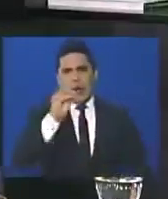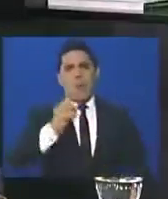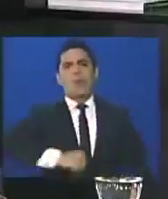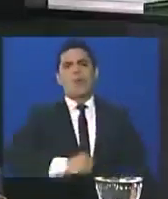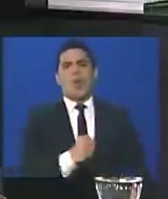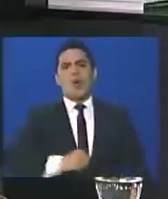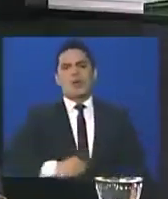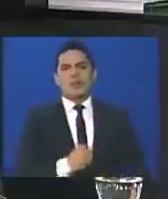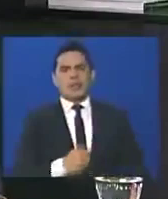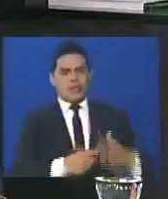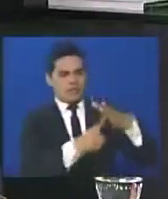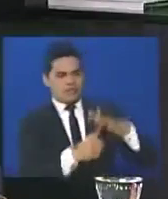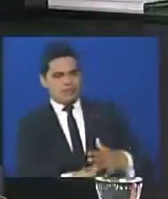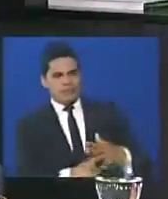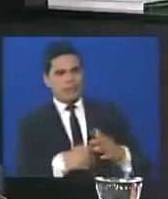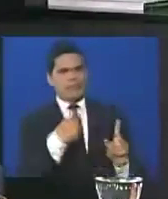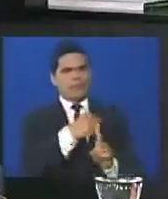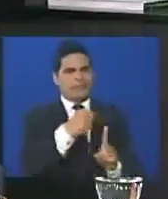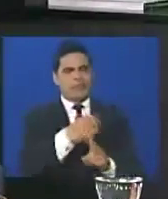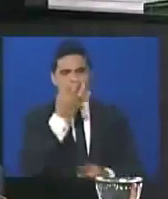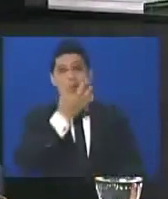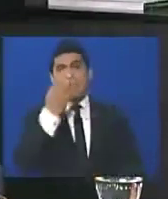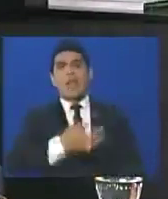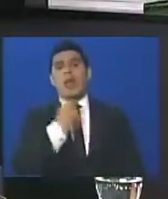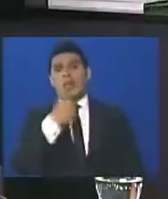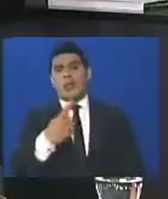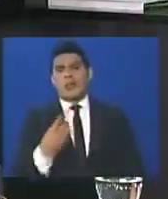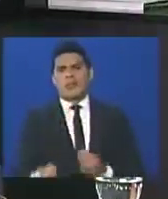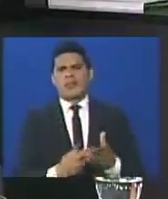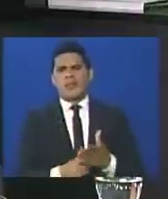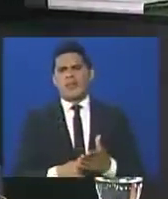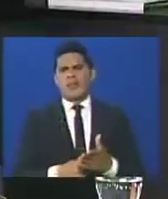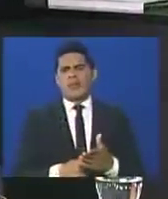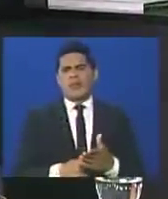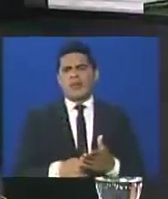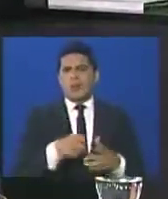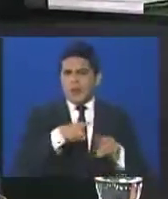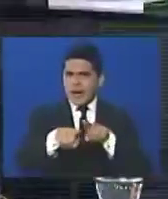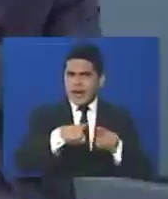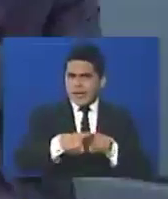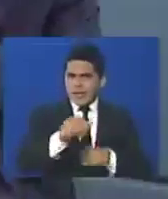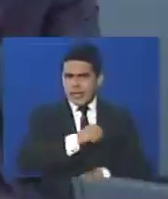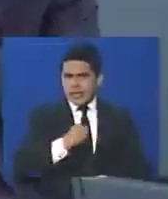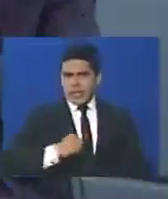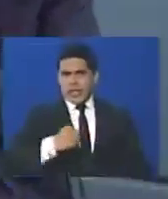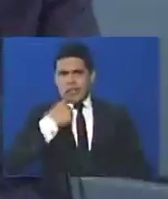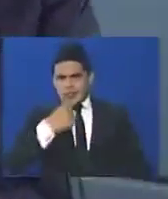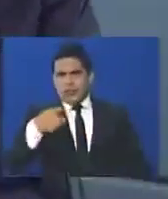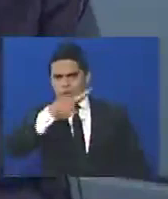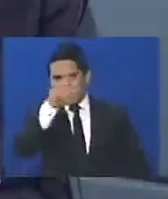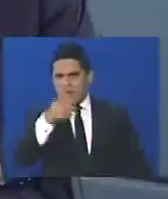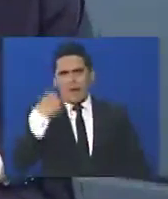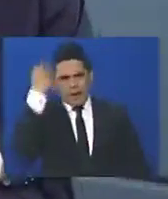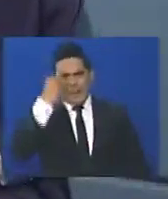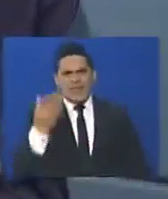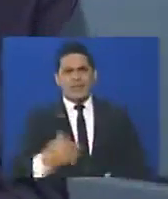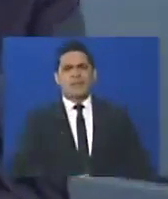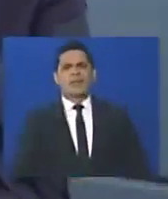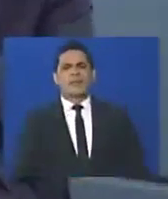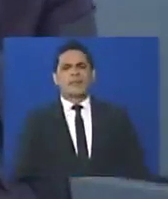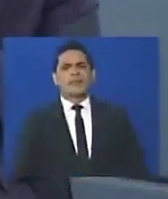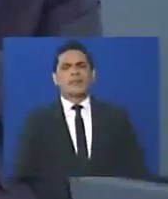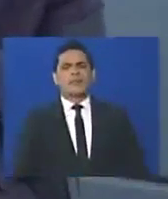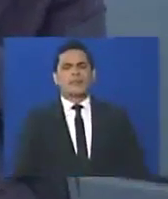Eso lo dijeron ellos. ¿Eso te da un elemento de autocrítica que es válido? Pregunta. Mire,